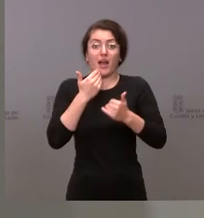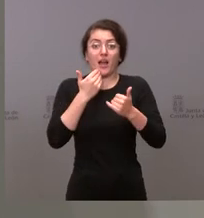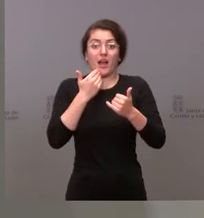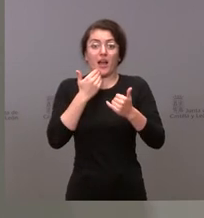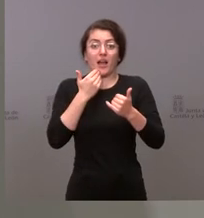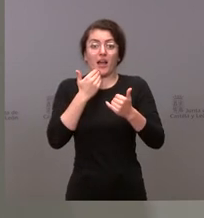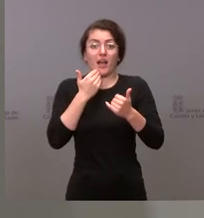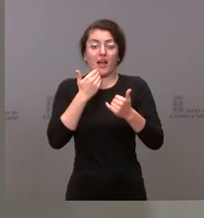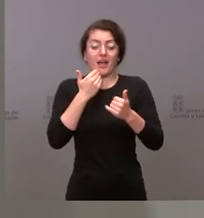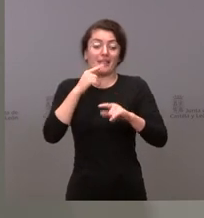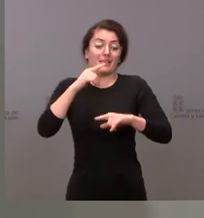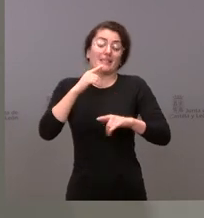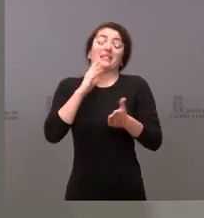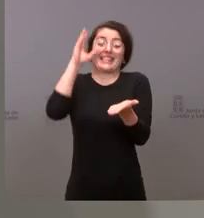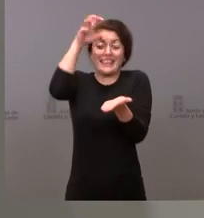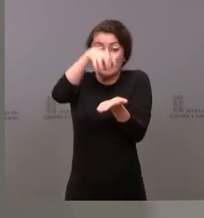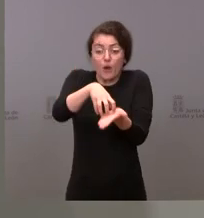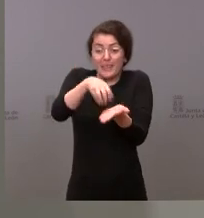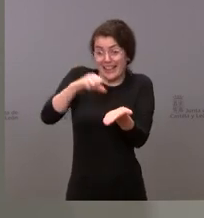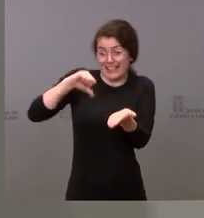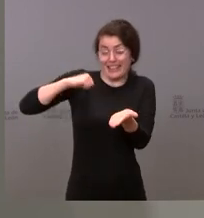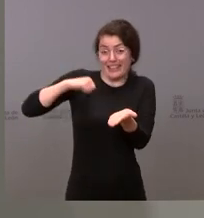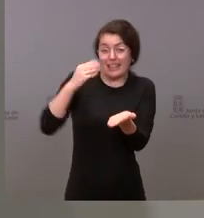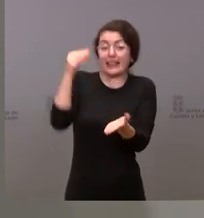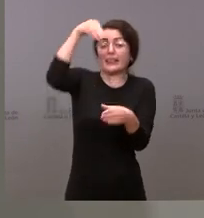de la reforma del hospital de Soria